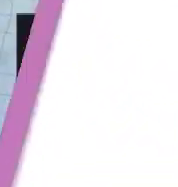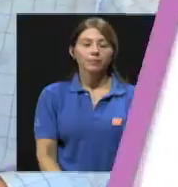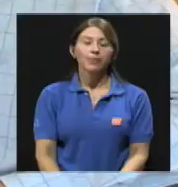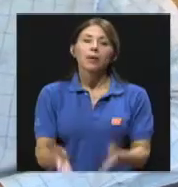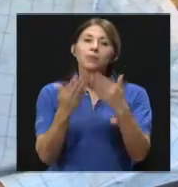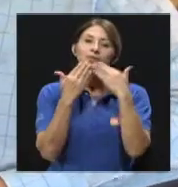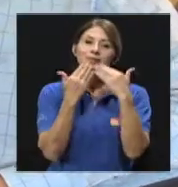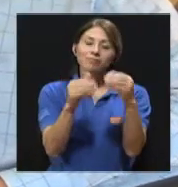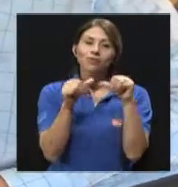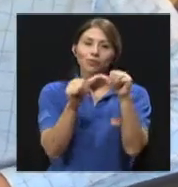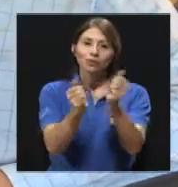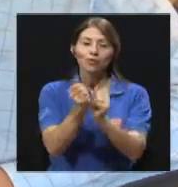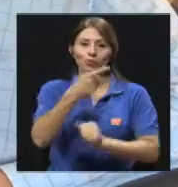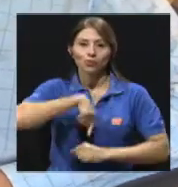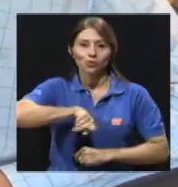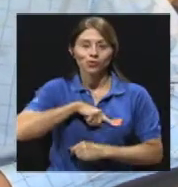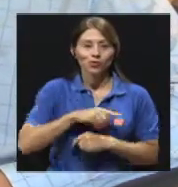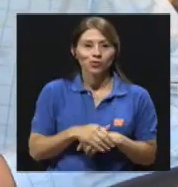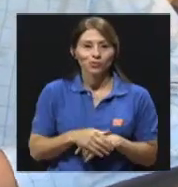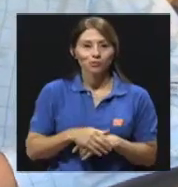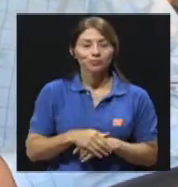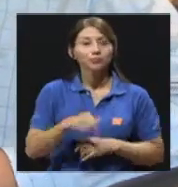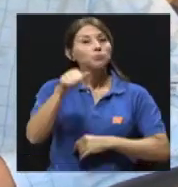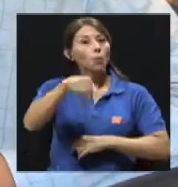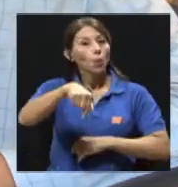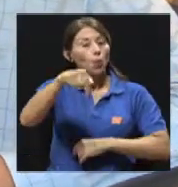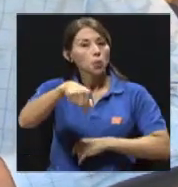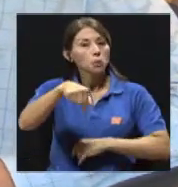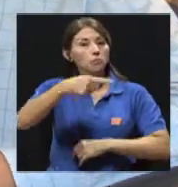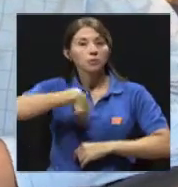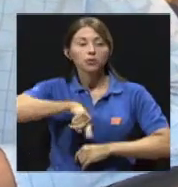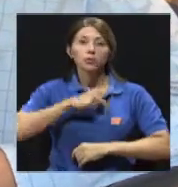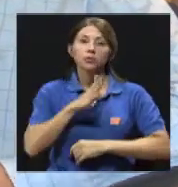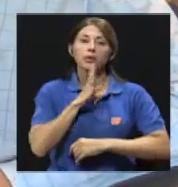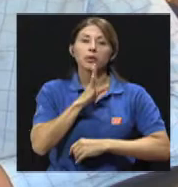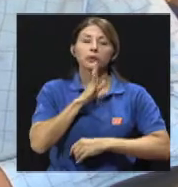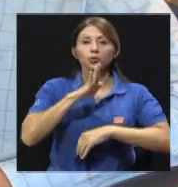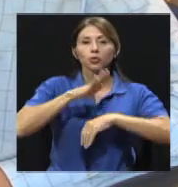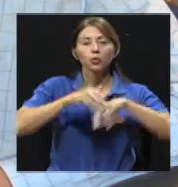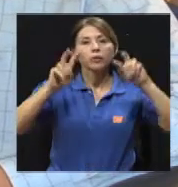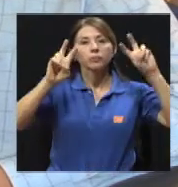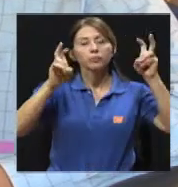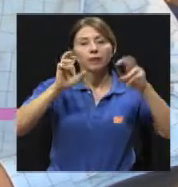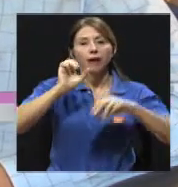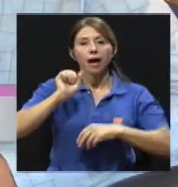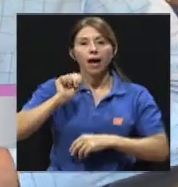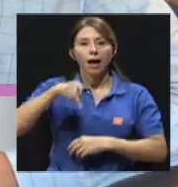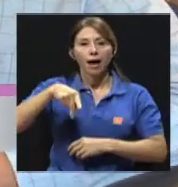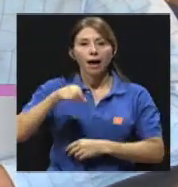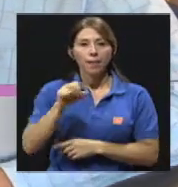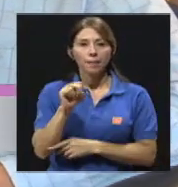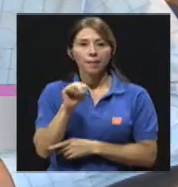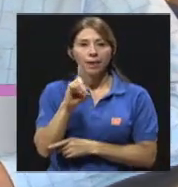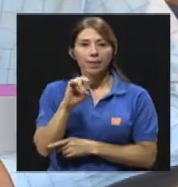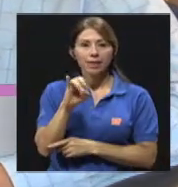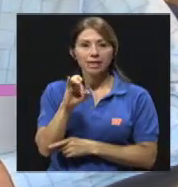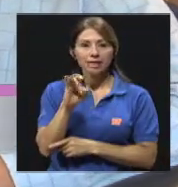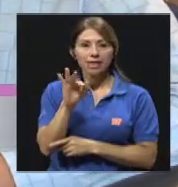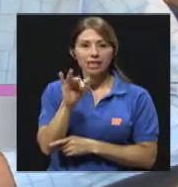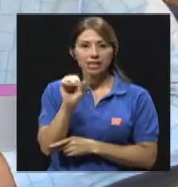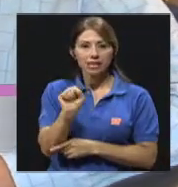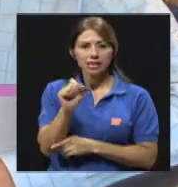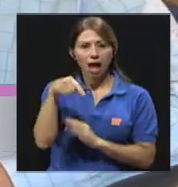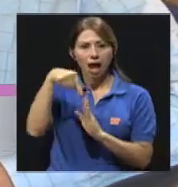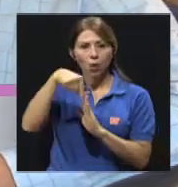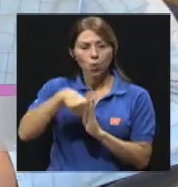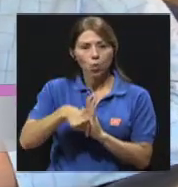Muchísimas gracias por continuar con nosotros. El día de hoy estamos conversando acerca de la apendicitis aguda y para esto